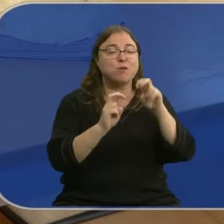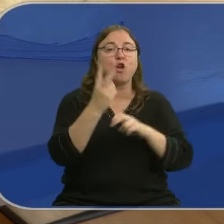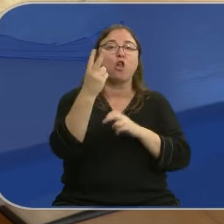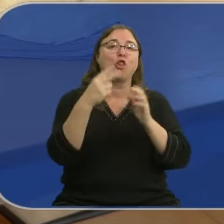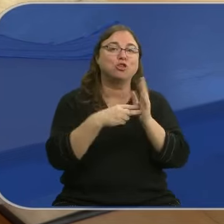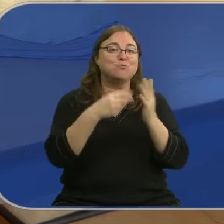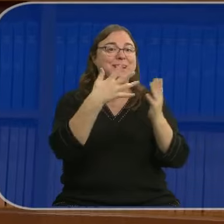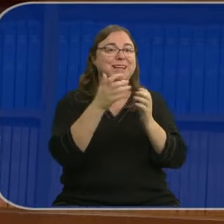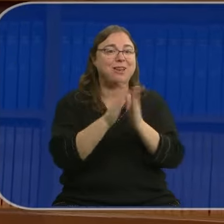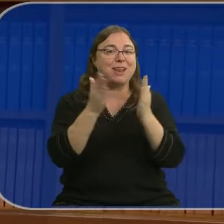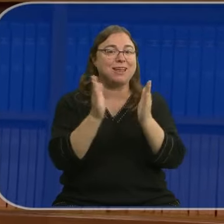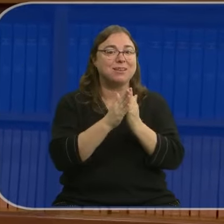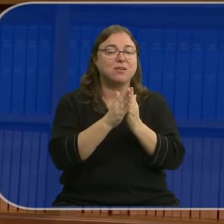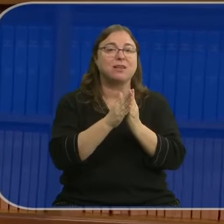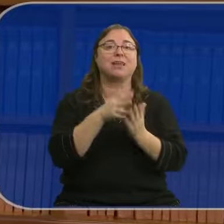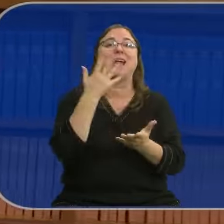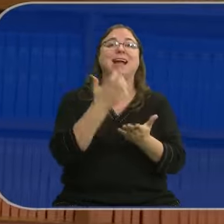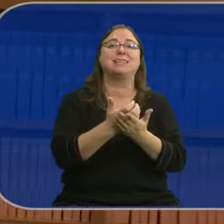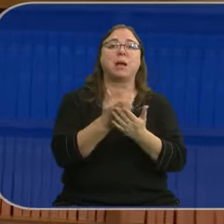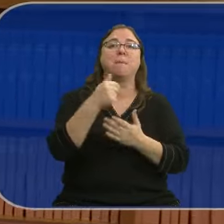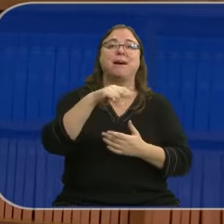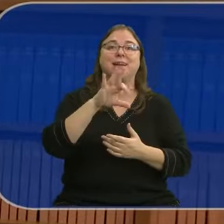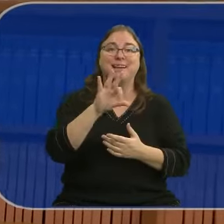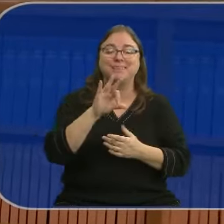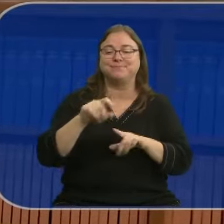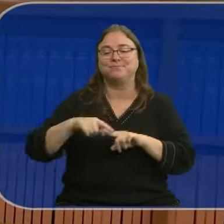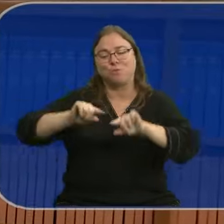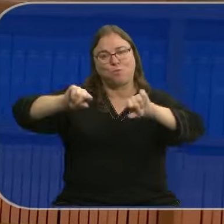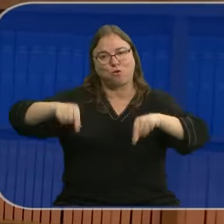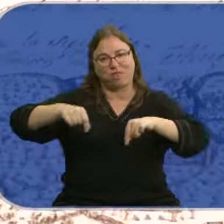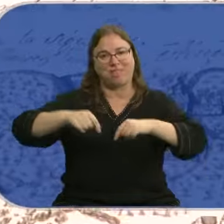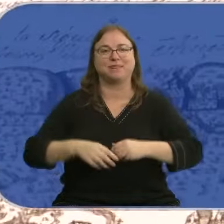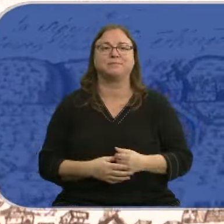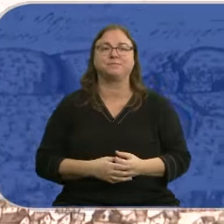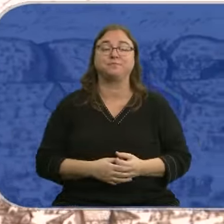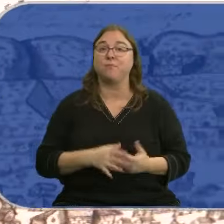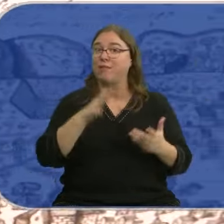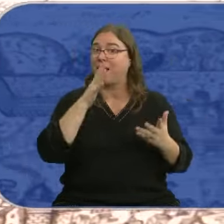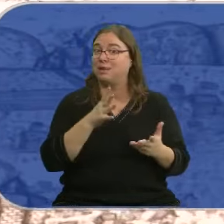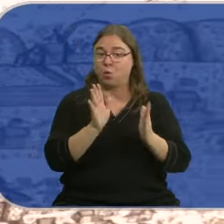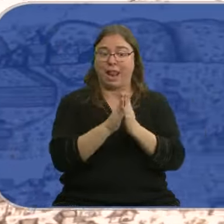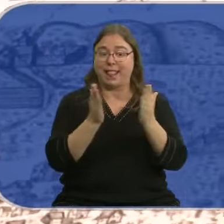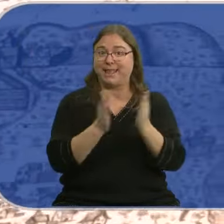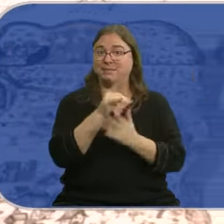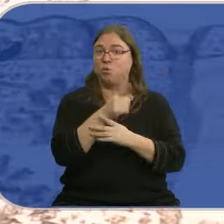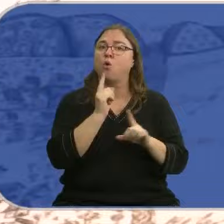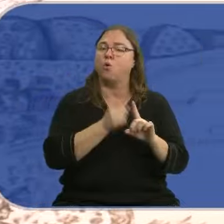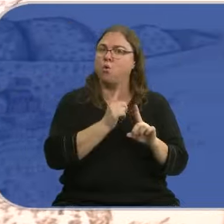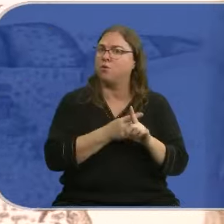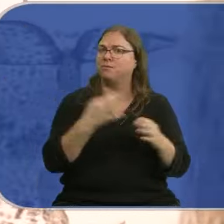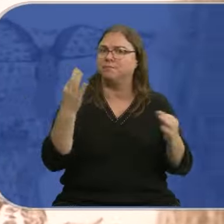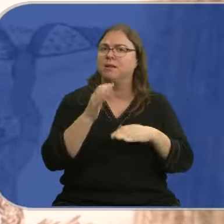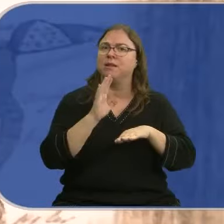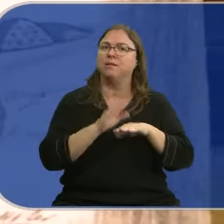volúmenes originales del Catastro del Marqués de la Ensenada relativos a la provincia. Actualmente estos libros se utilizan